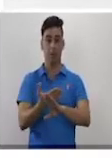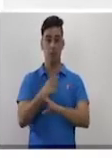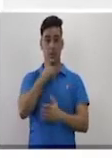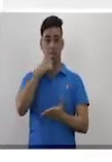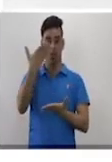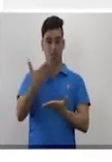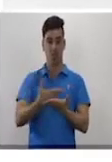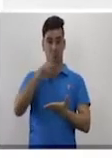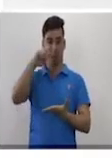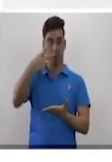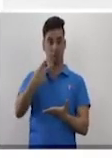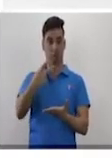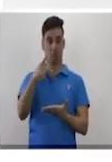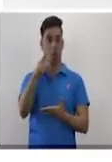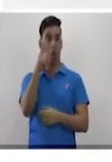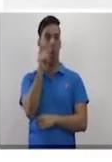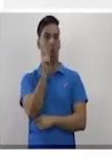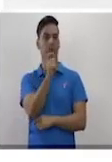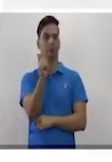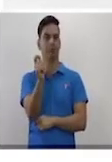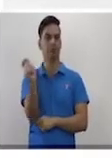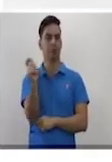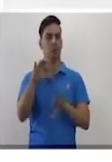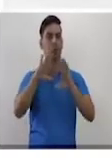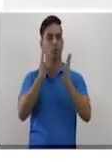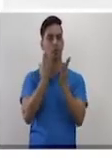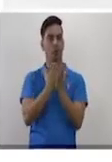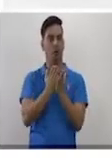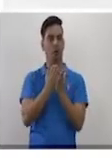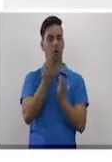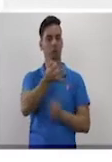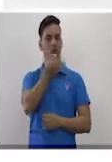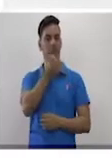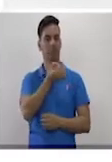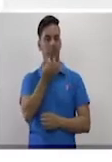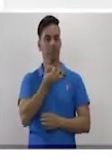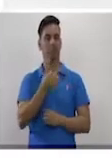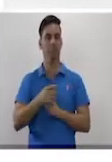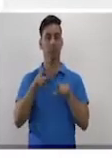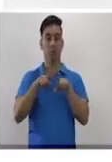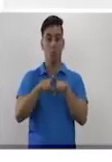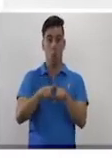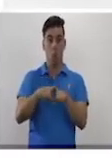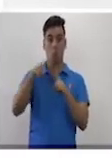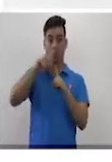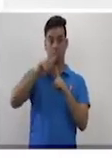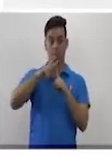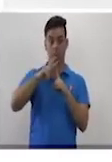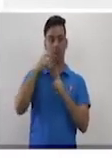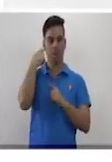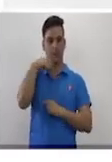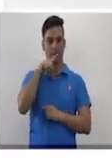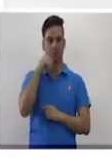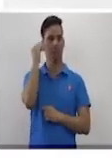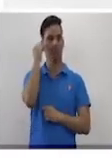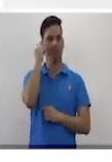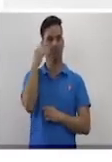conocimientos que recibiste por tus profesores y los que has podido compartir junto a mí en estas teleclases.